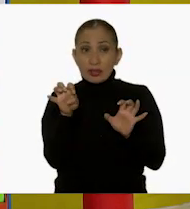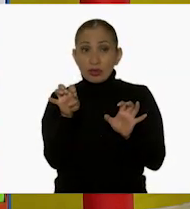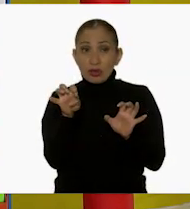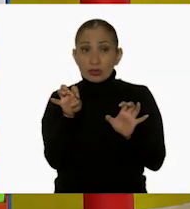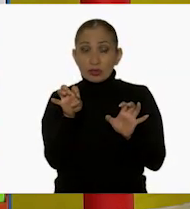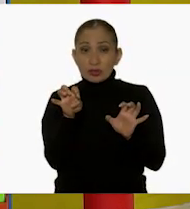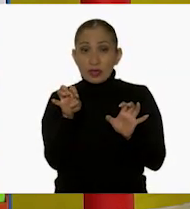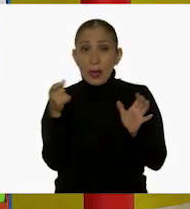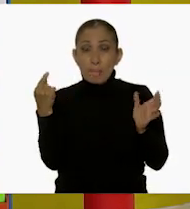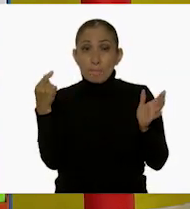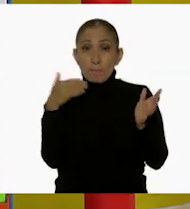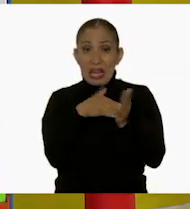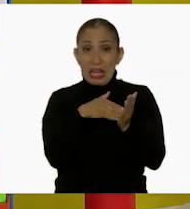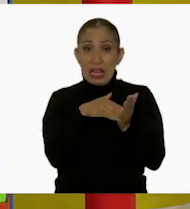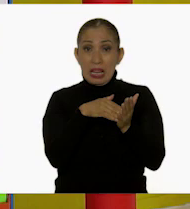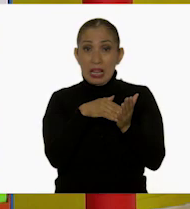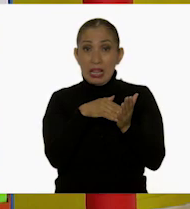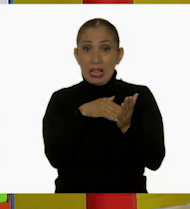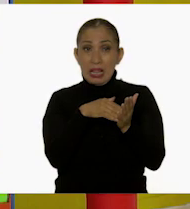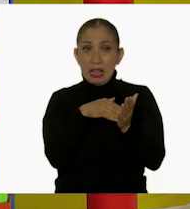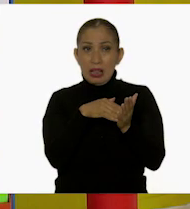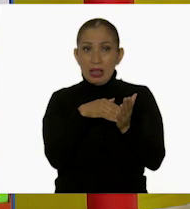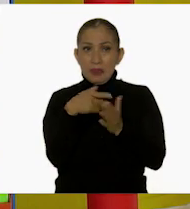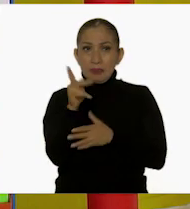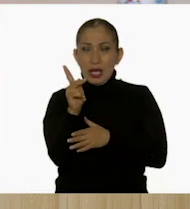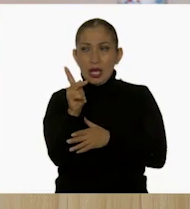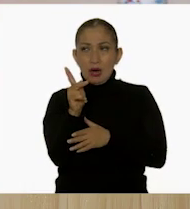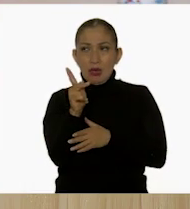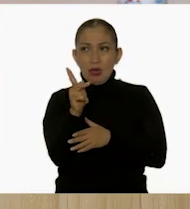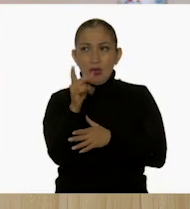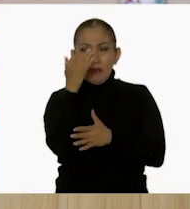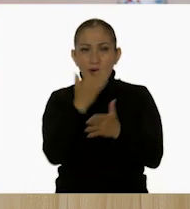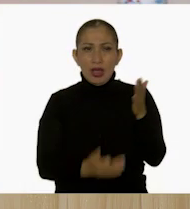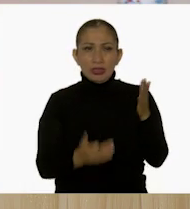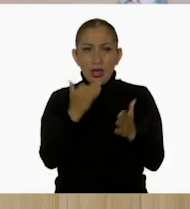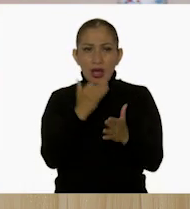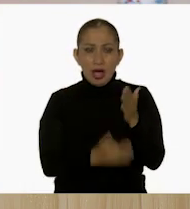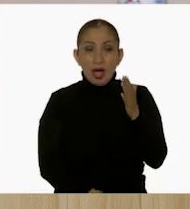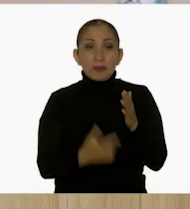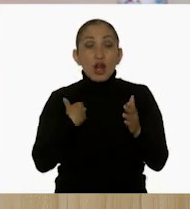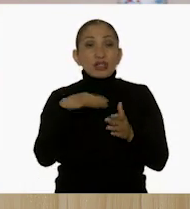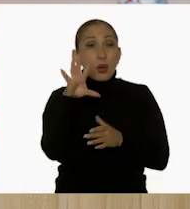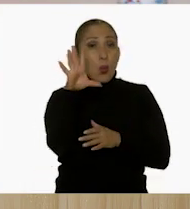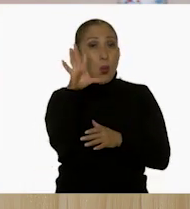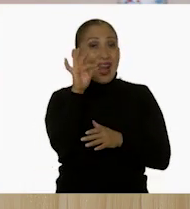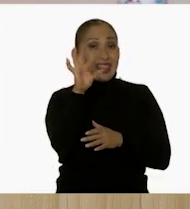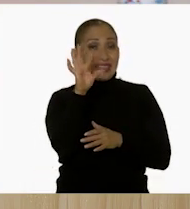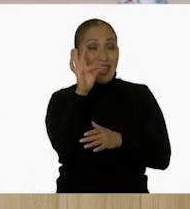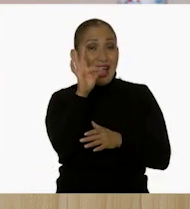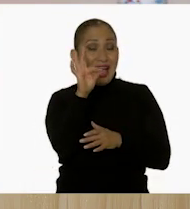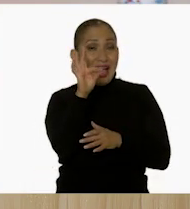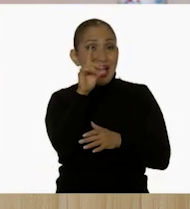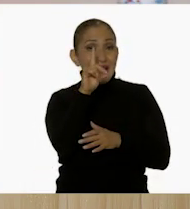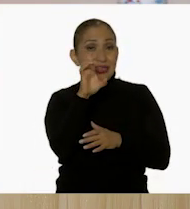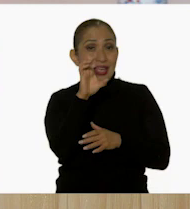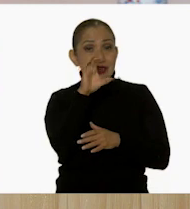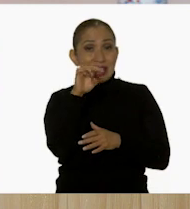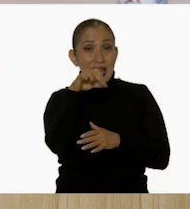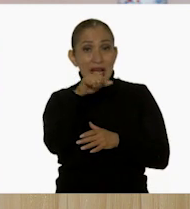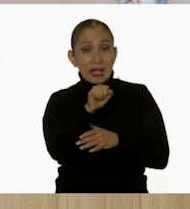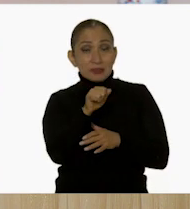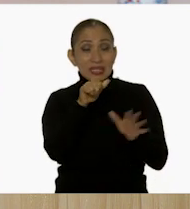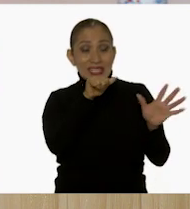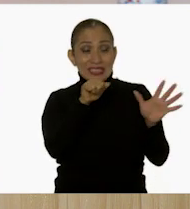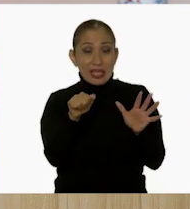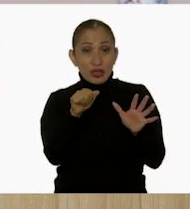y mil. Pero, pero... Pero todavía me falta, ¿verdad? Tenemos 40 decenas. ¿Por qué